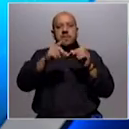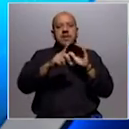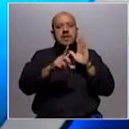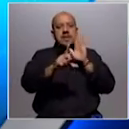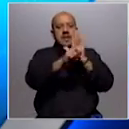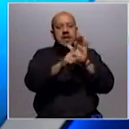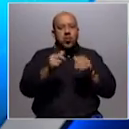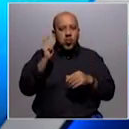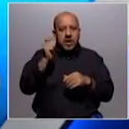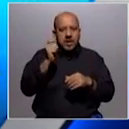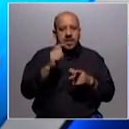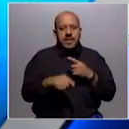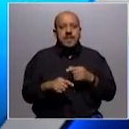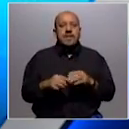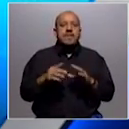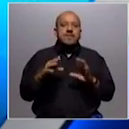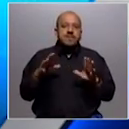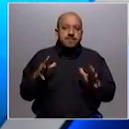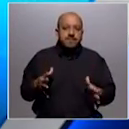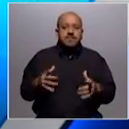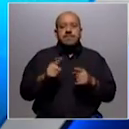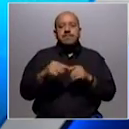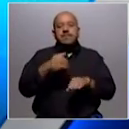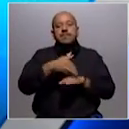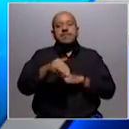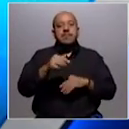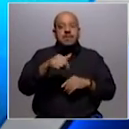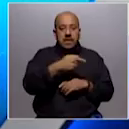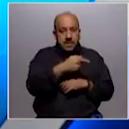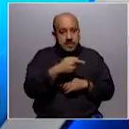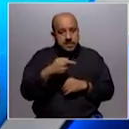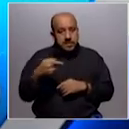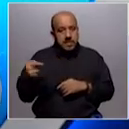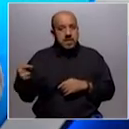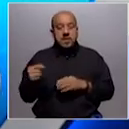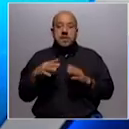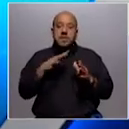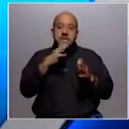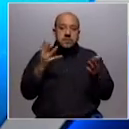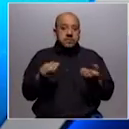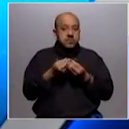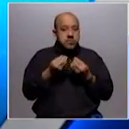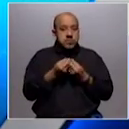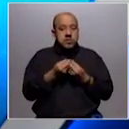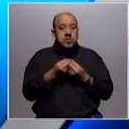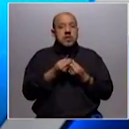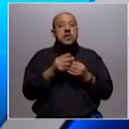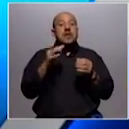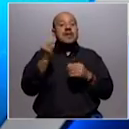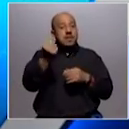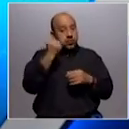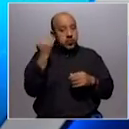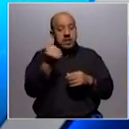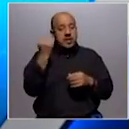consideración... ...que bueno, promete que a lo largo de la semana va a dar mucho que hablar. Y algo muy importante,